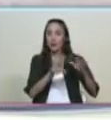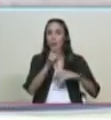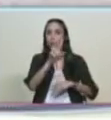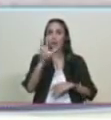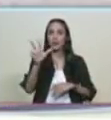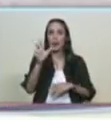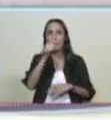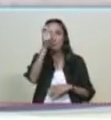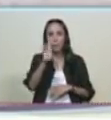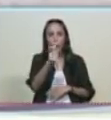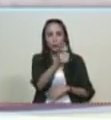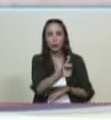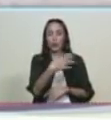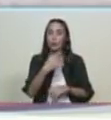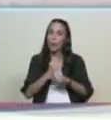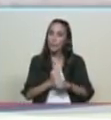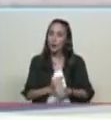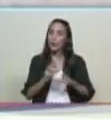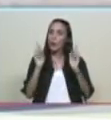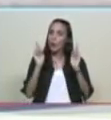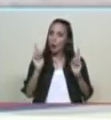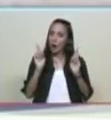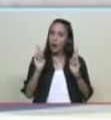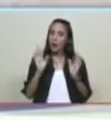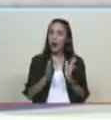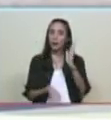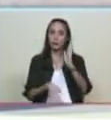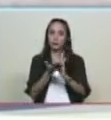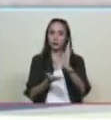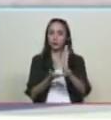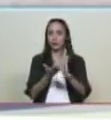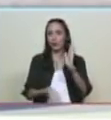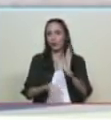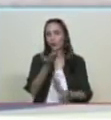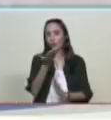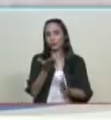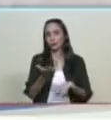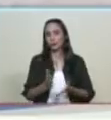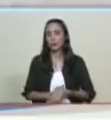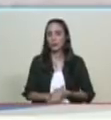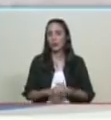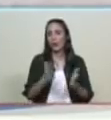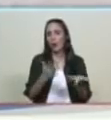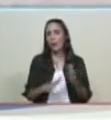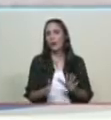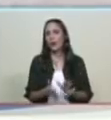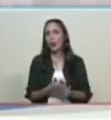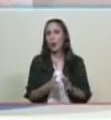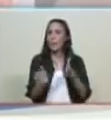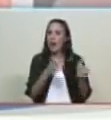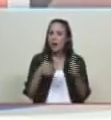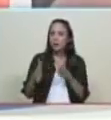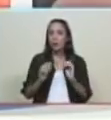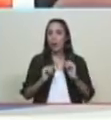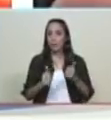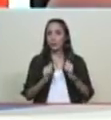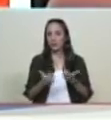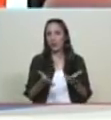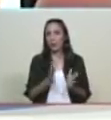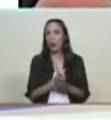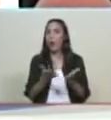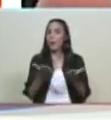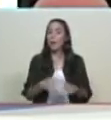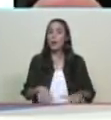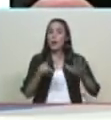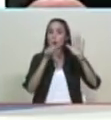aspiro ministro compañero aspiro que a mediados ya terminando febrero estemos protegiendo por lo menos